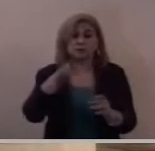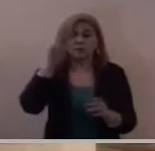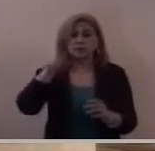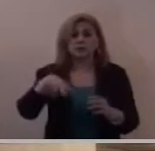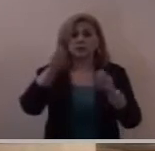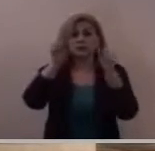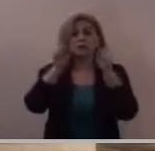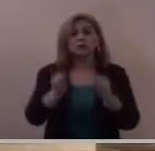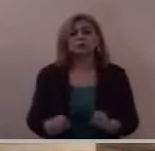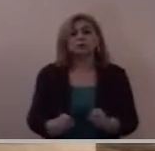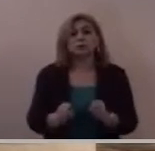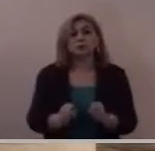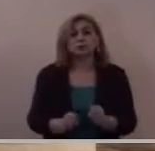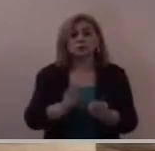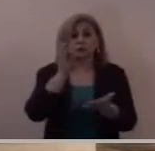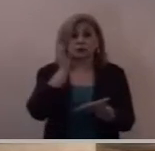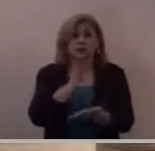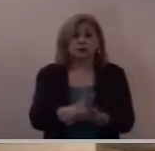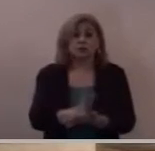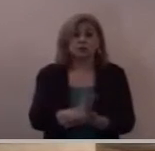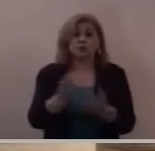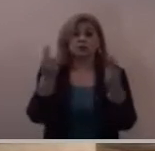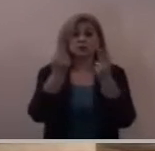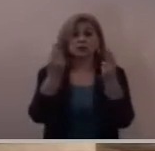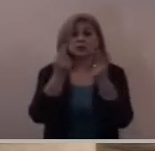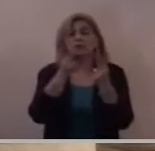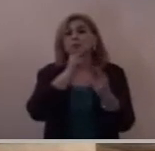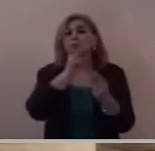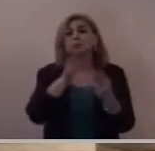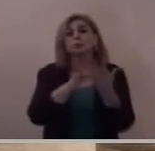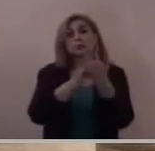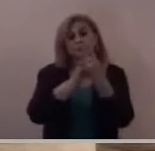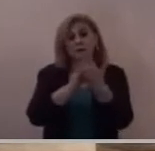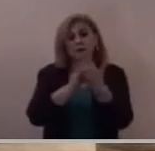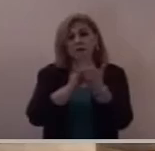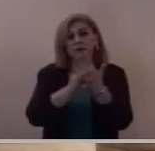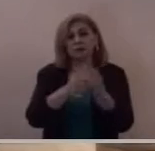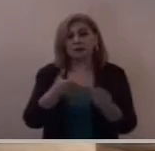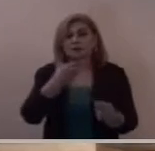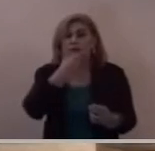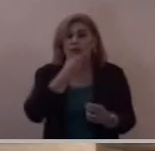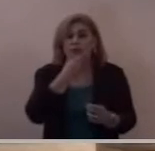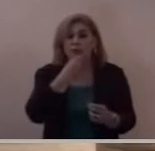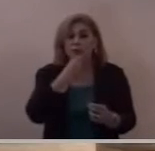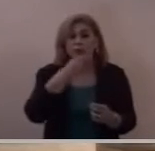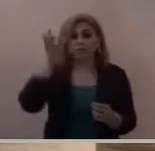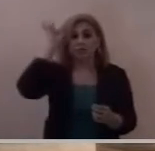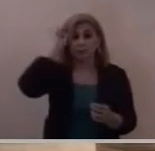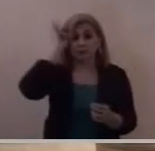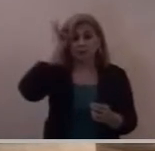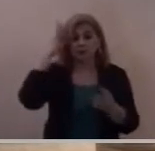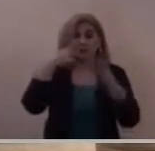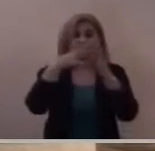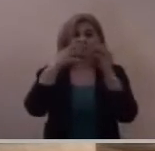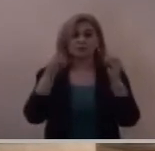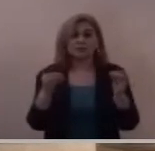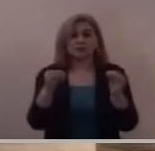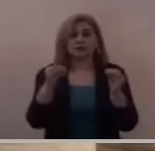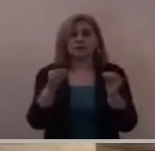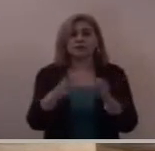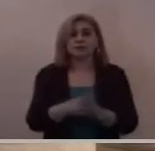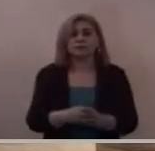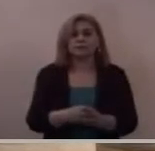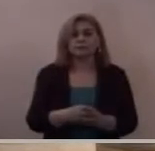basta que digas una palabra y mi criado quedará sano la iglesia